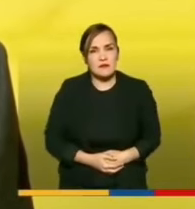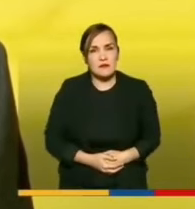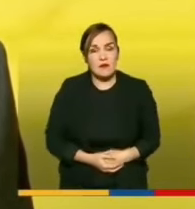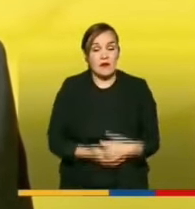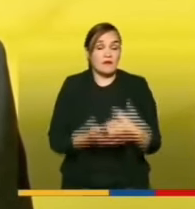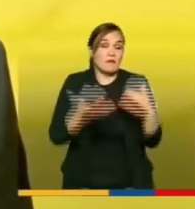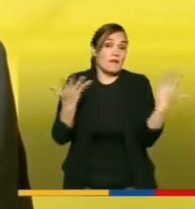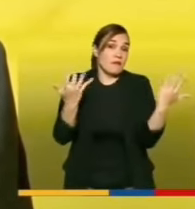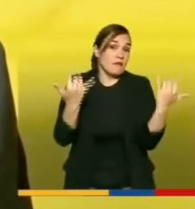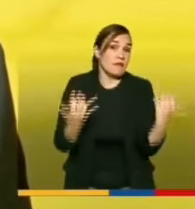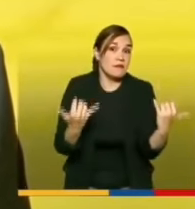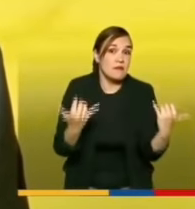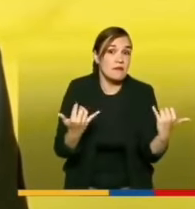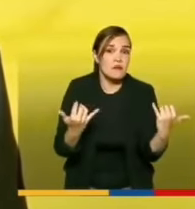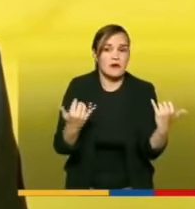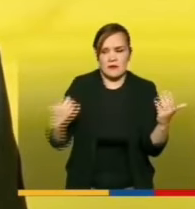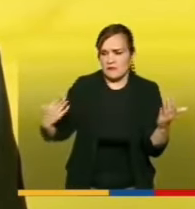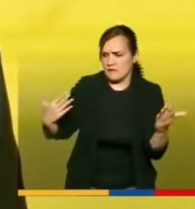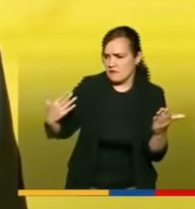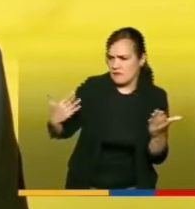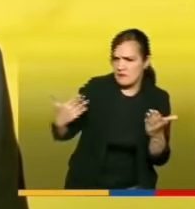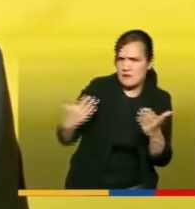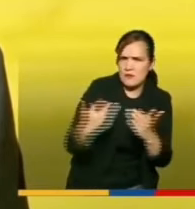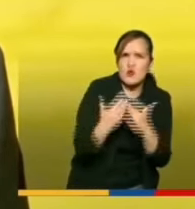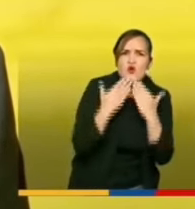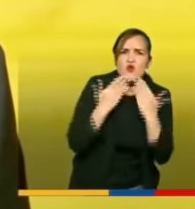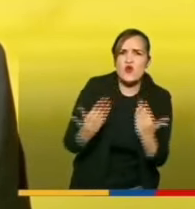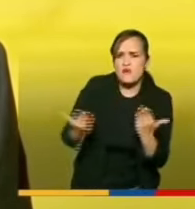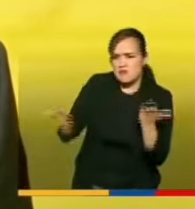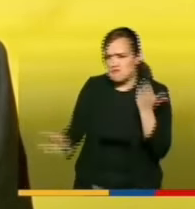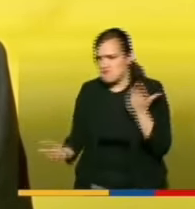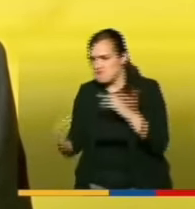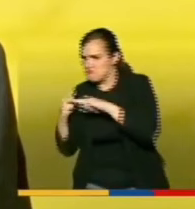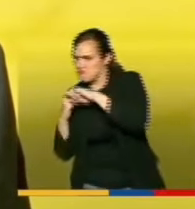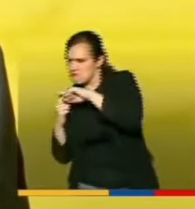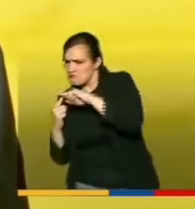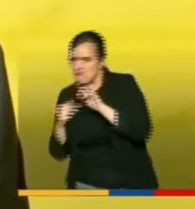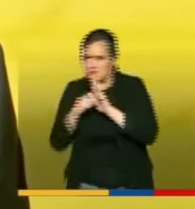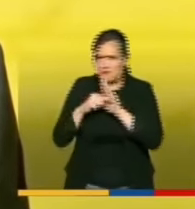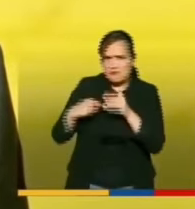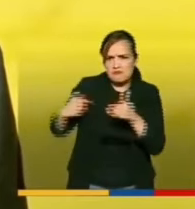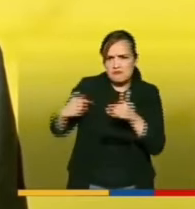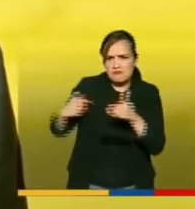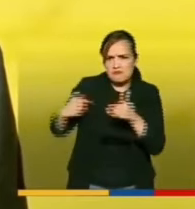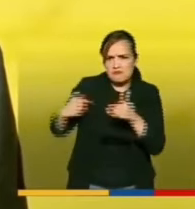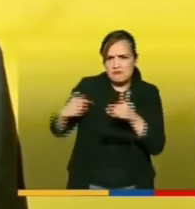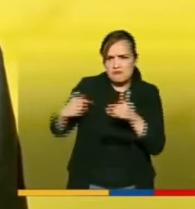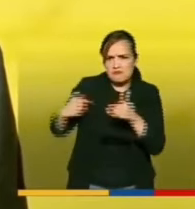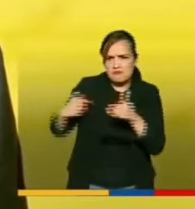del balance de esta legislatura yo lo creo positivo